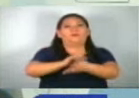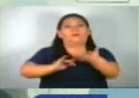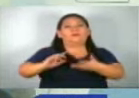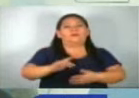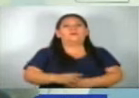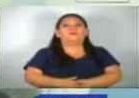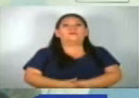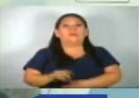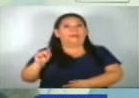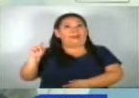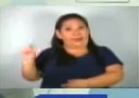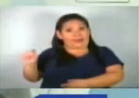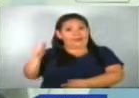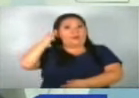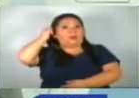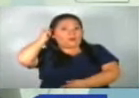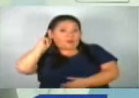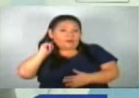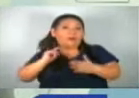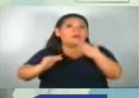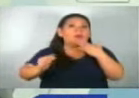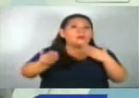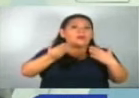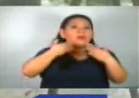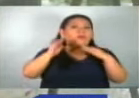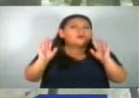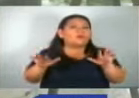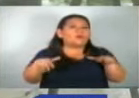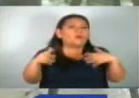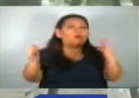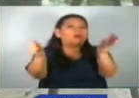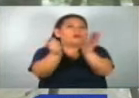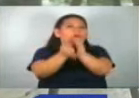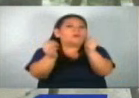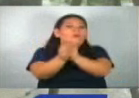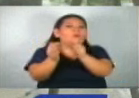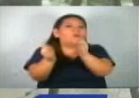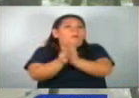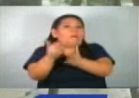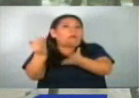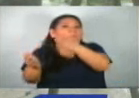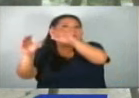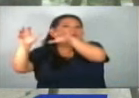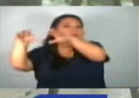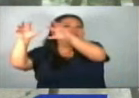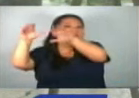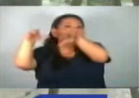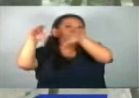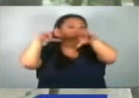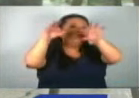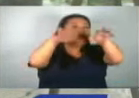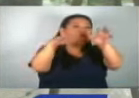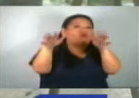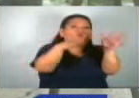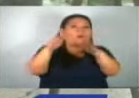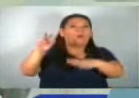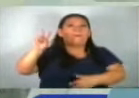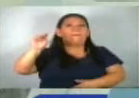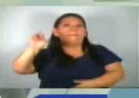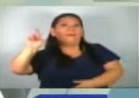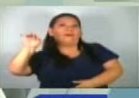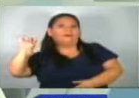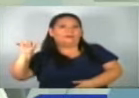Naturales, quien explica que esto sería parte de las afectaciones indirectas provocadas por el huracán Beryl.